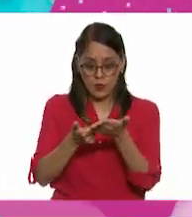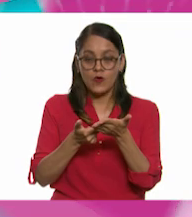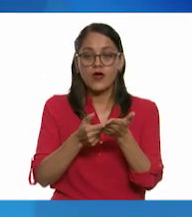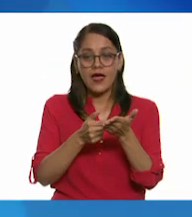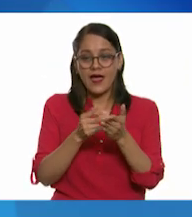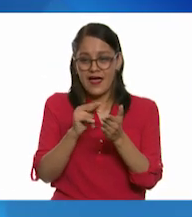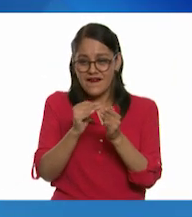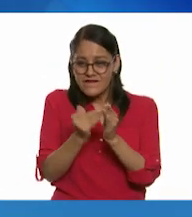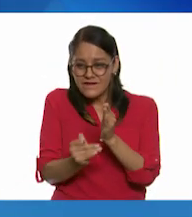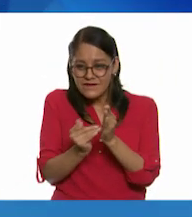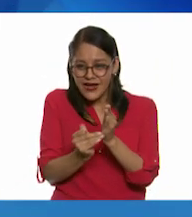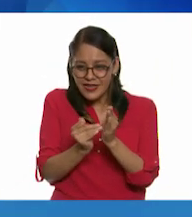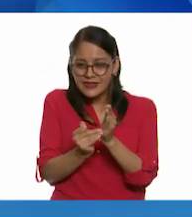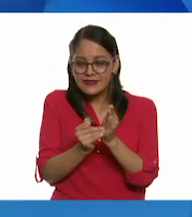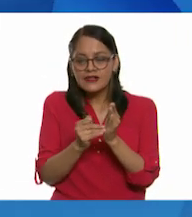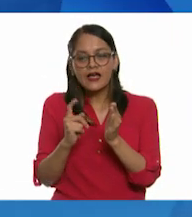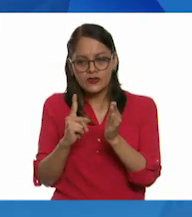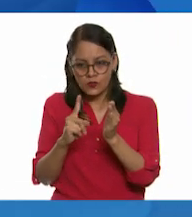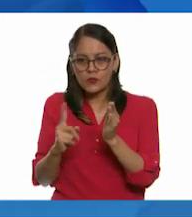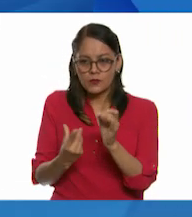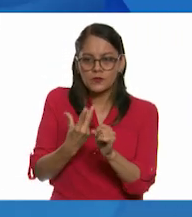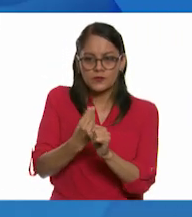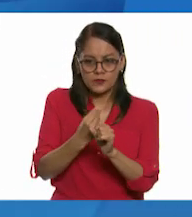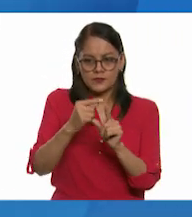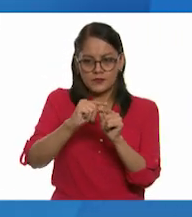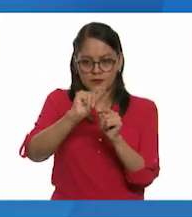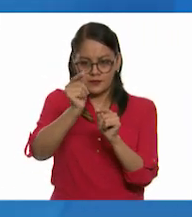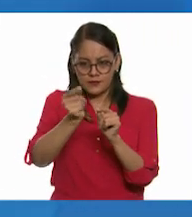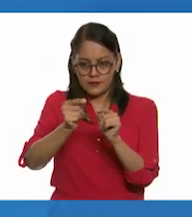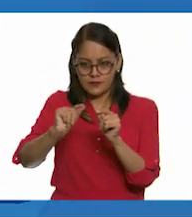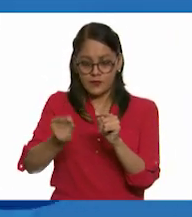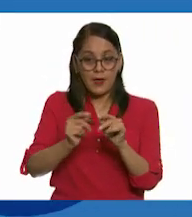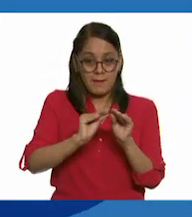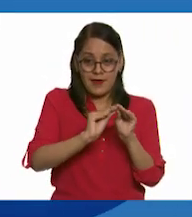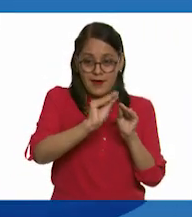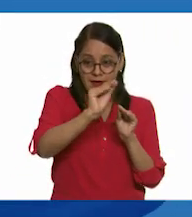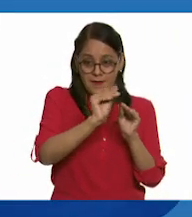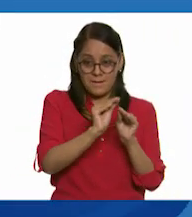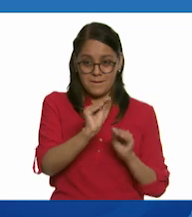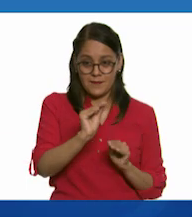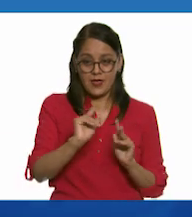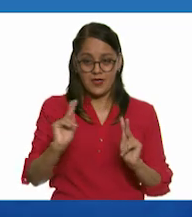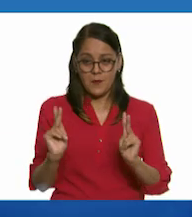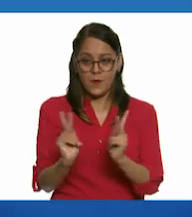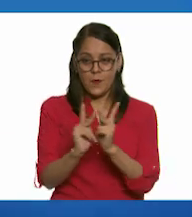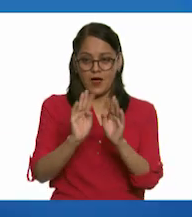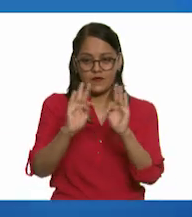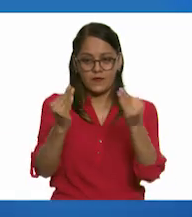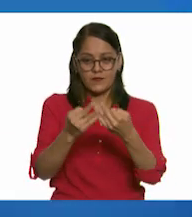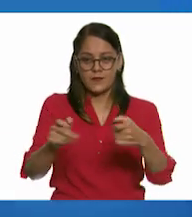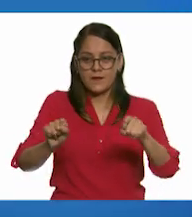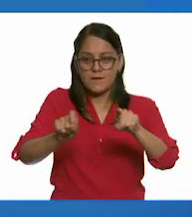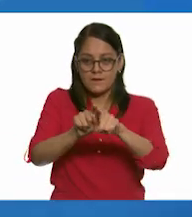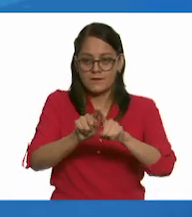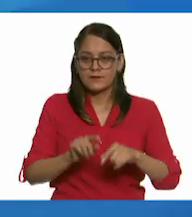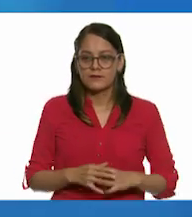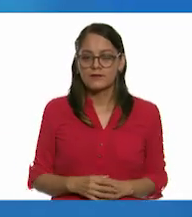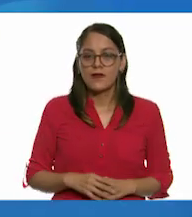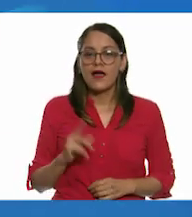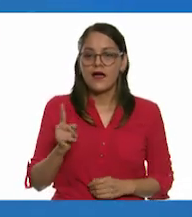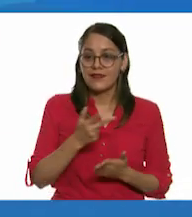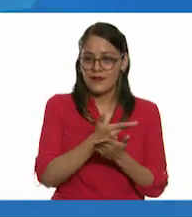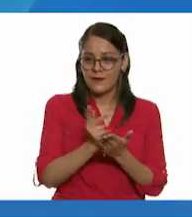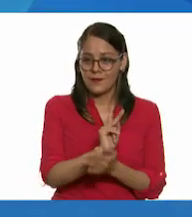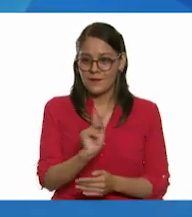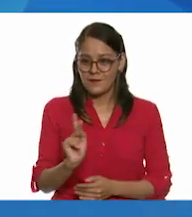trazando los segmentos de línea de la misma forma y tamaño como los que están en el dibujo. En el dibujo.